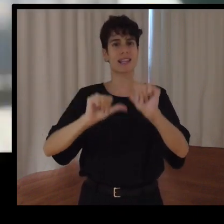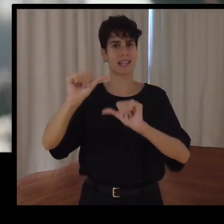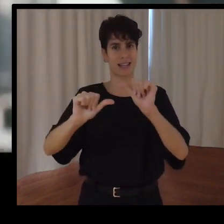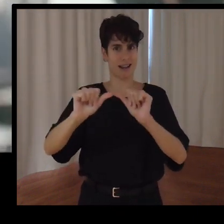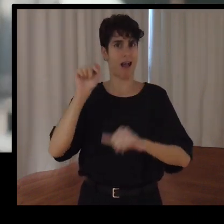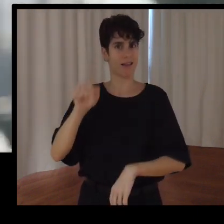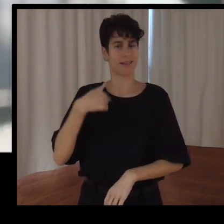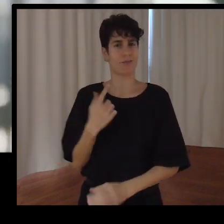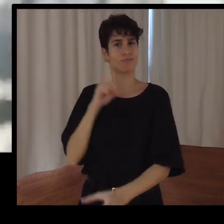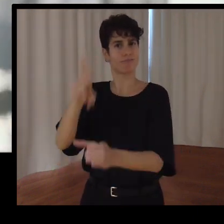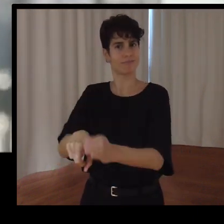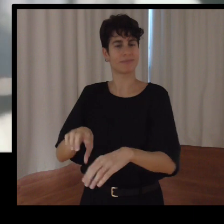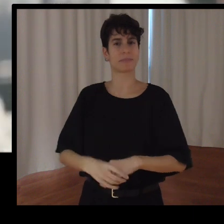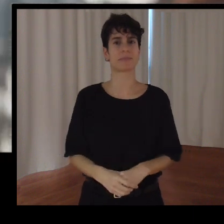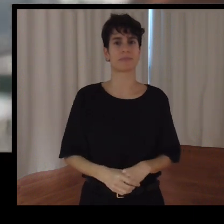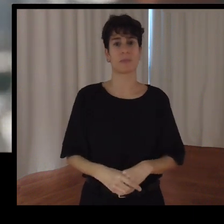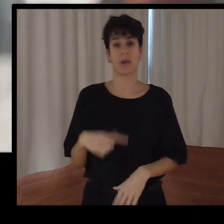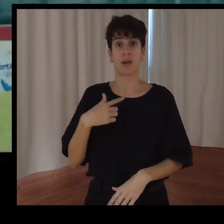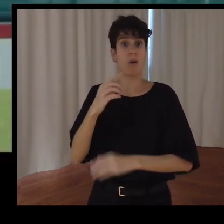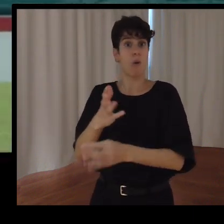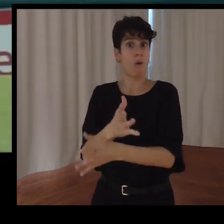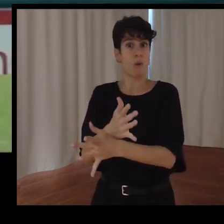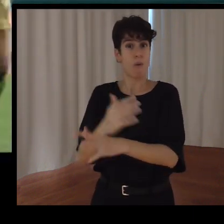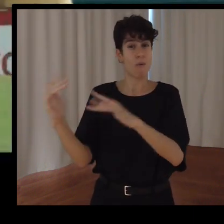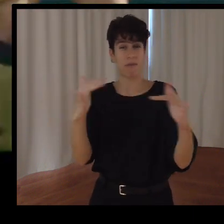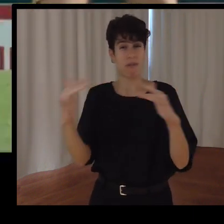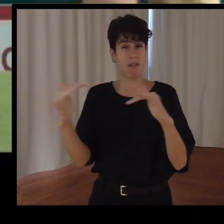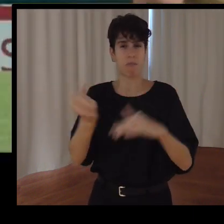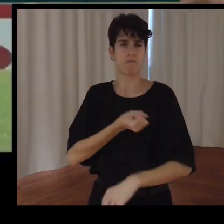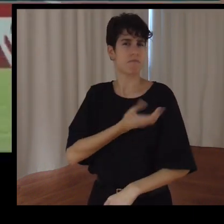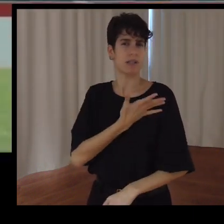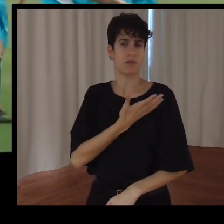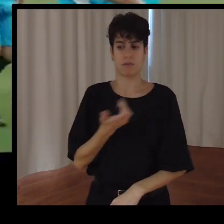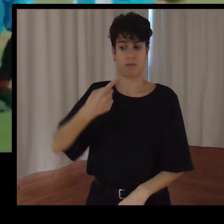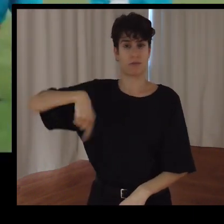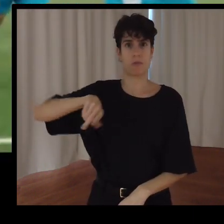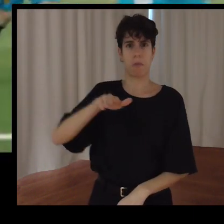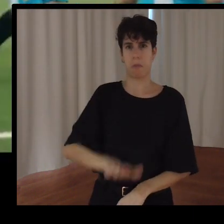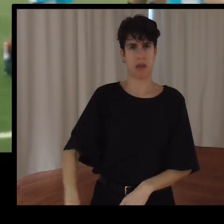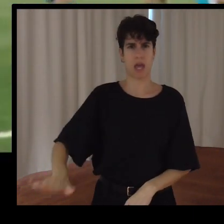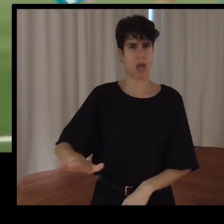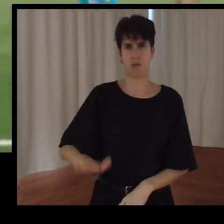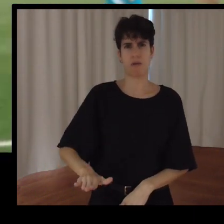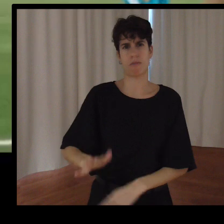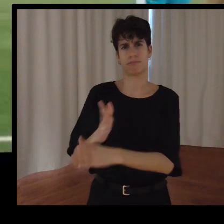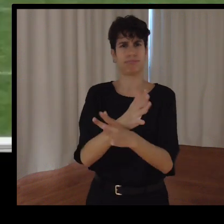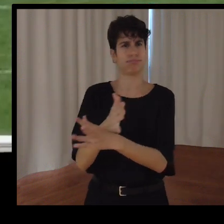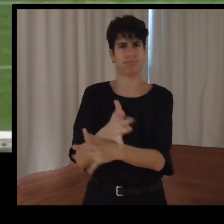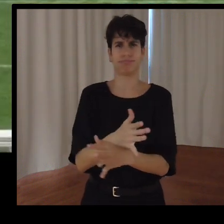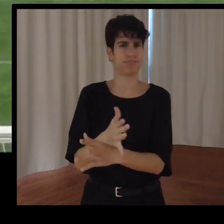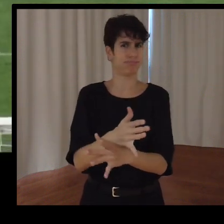Pues es nuestra pasión jugar al fútbol, desde pequeños jugábamos al fútbol. Amigos,